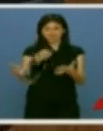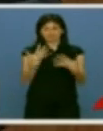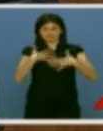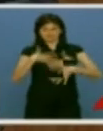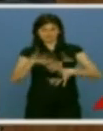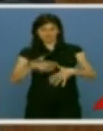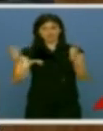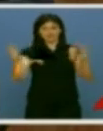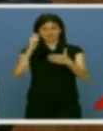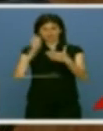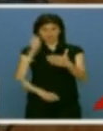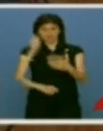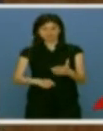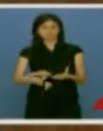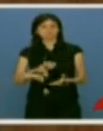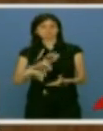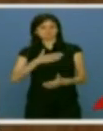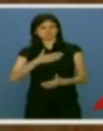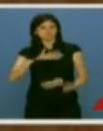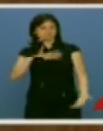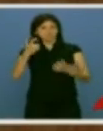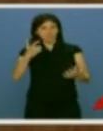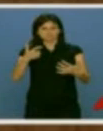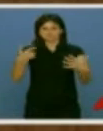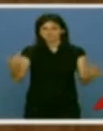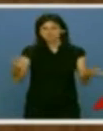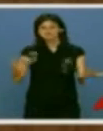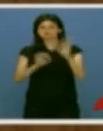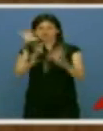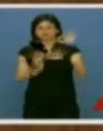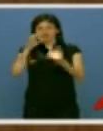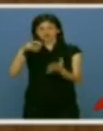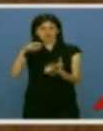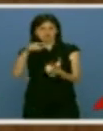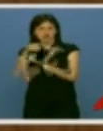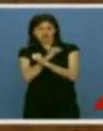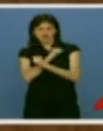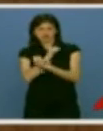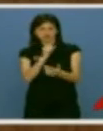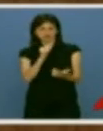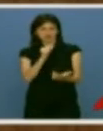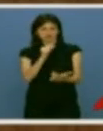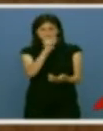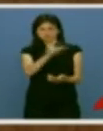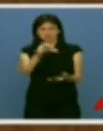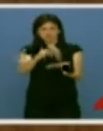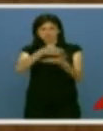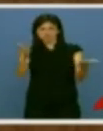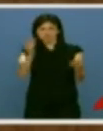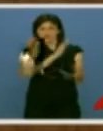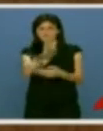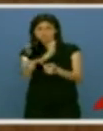nuestra historia, cuya manifestación más clara son las elevadas tasas de paro que golpean a un número insoportable de ciudadanos.